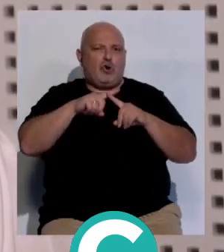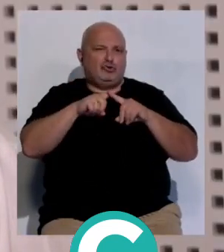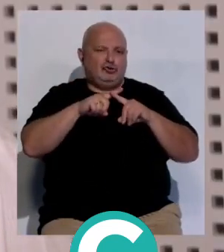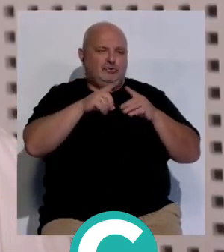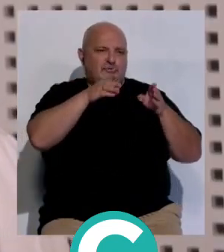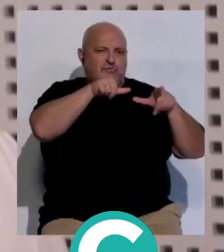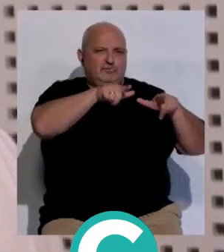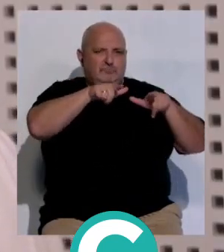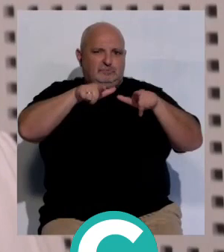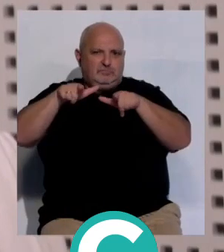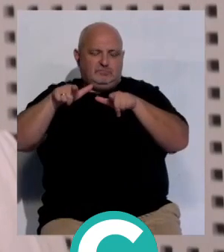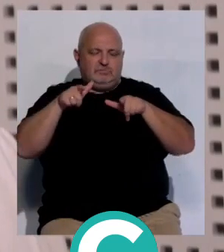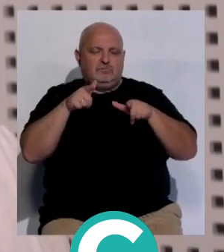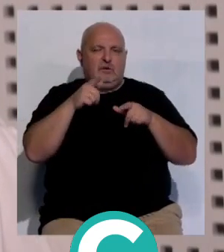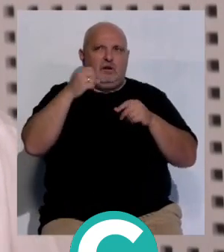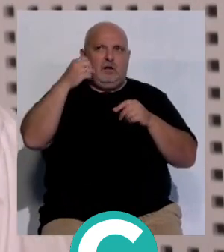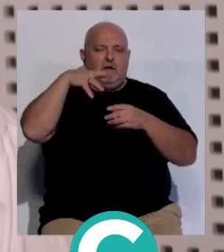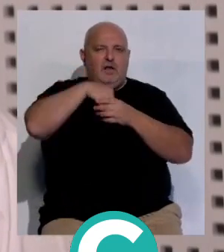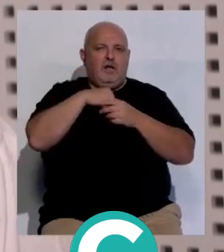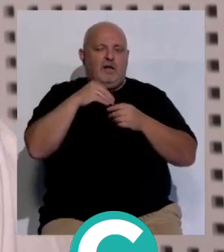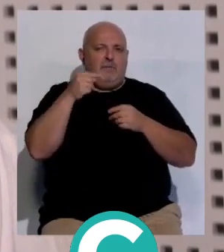con voz de aislamiento de presión positiva y negativa